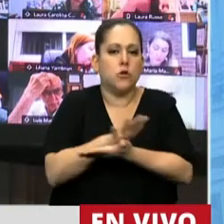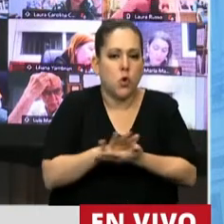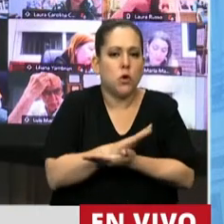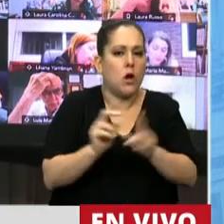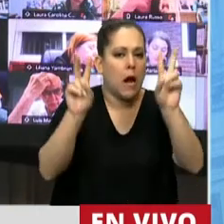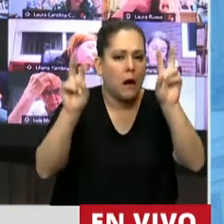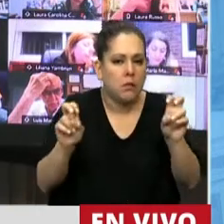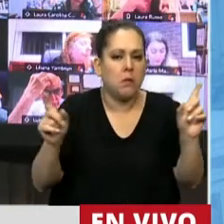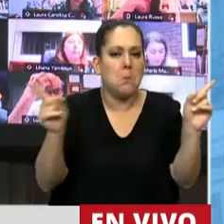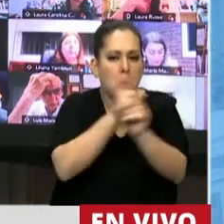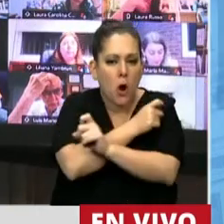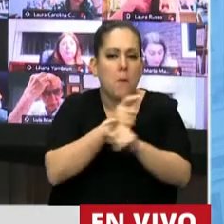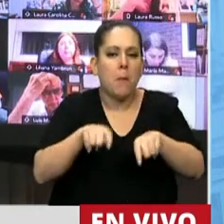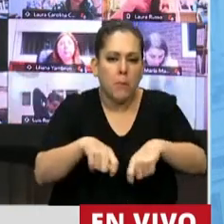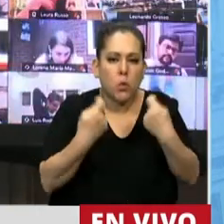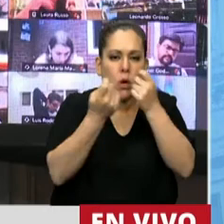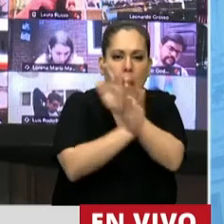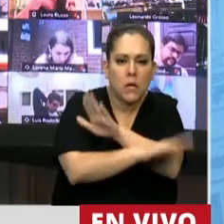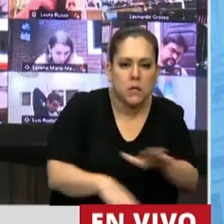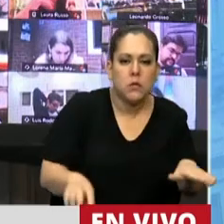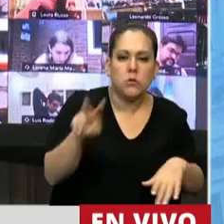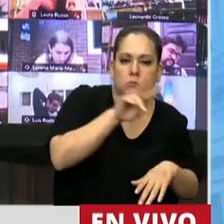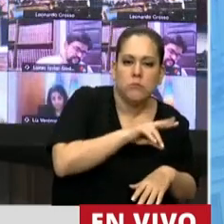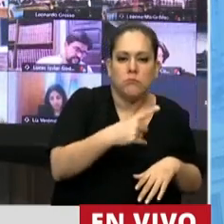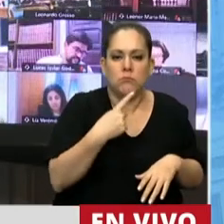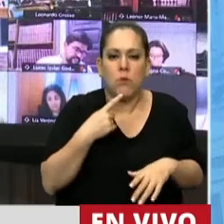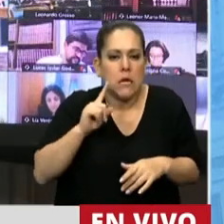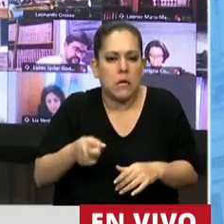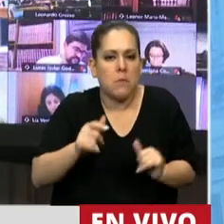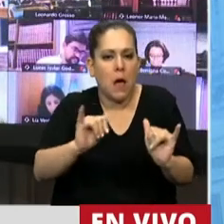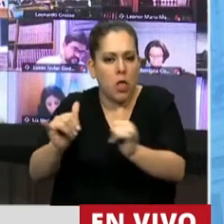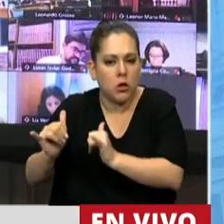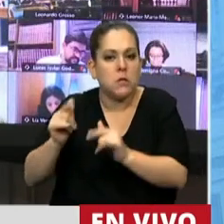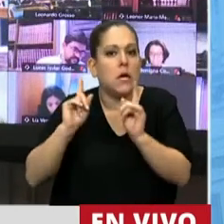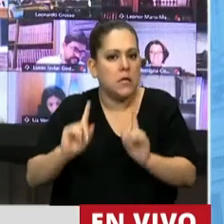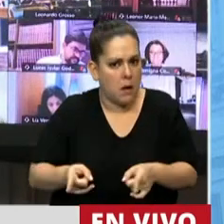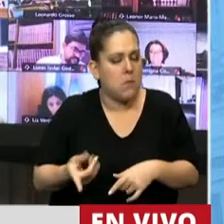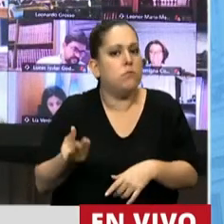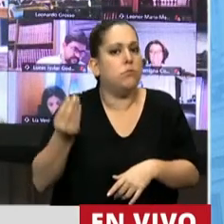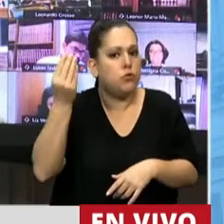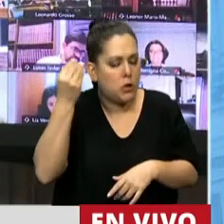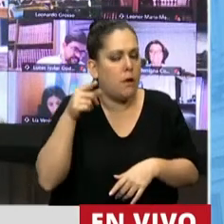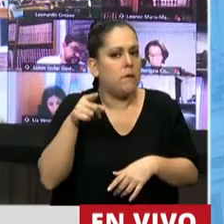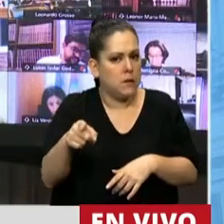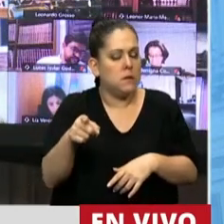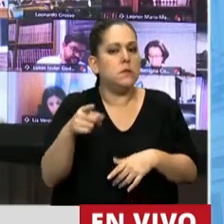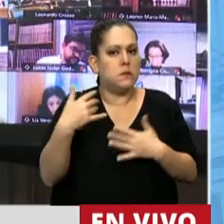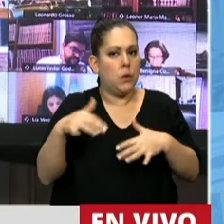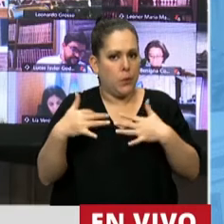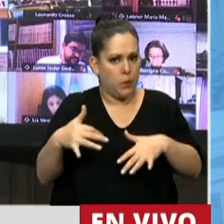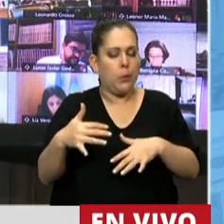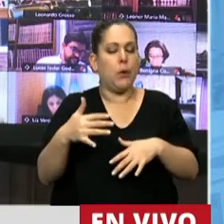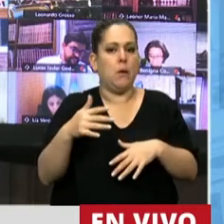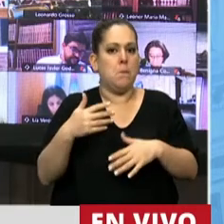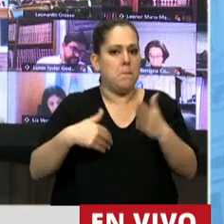que afecta a niños, niñas y adolescentes. Y que además, en ocasiones, ha sido y es la antesala a otros delitos